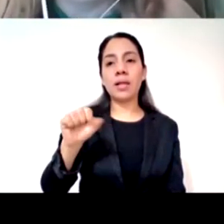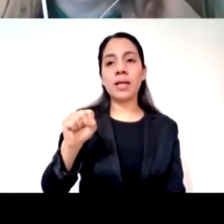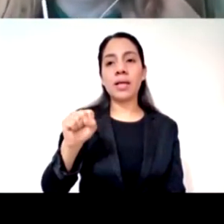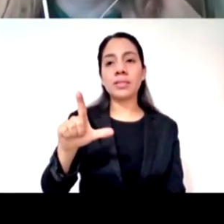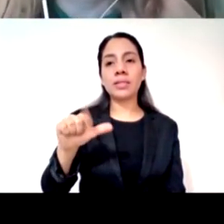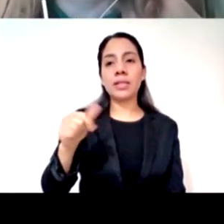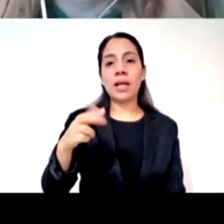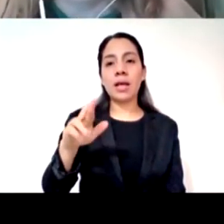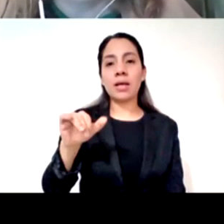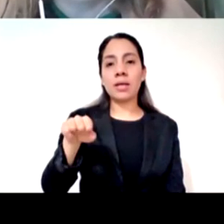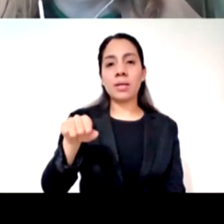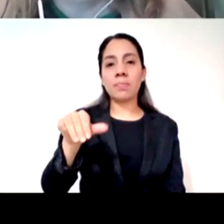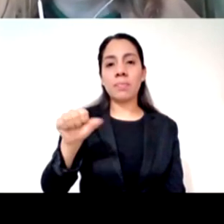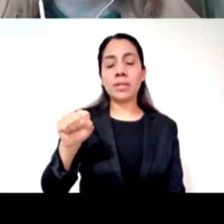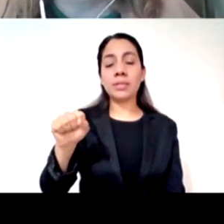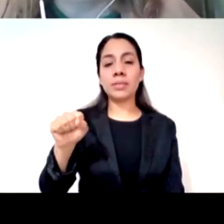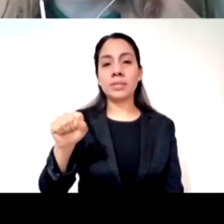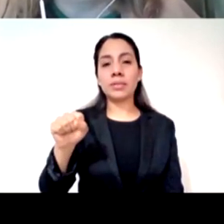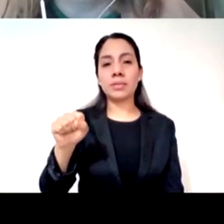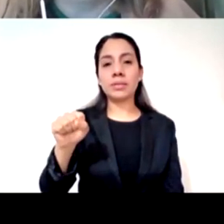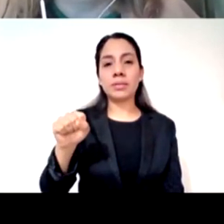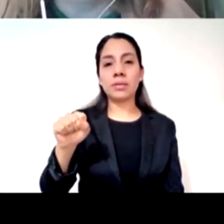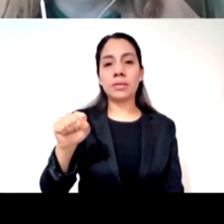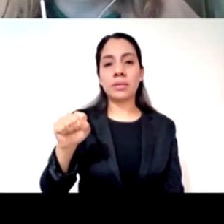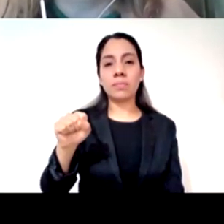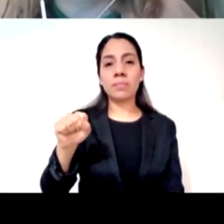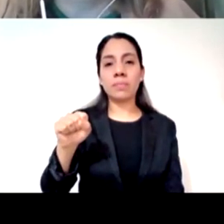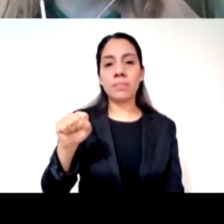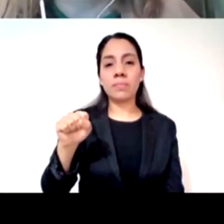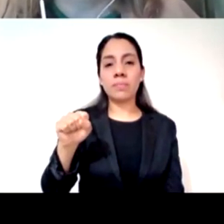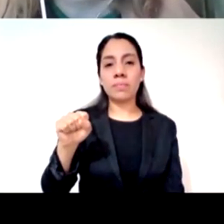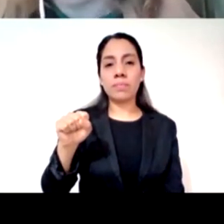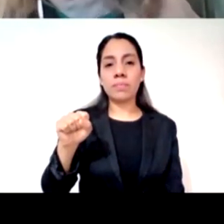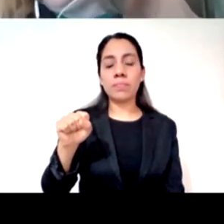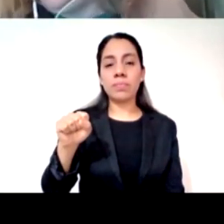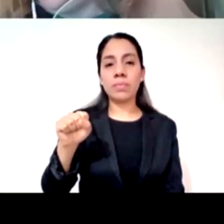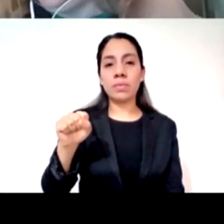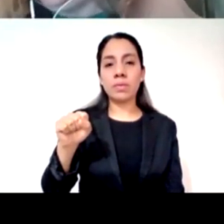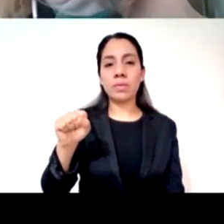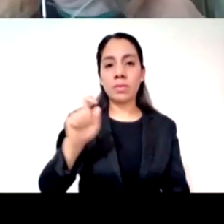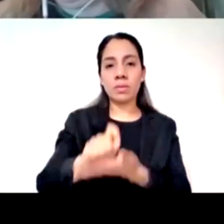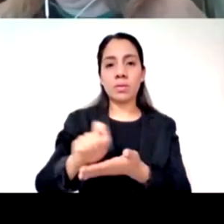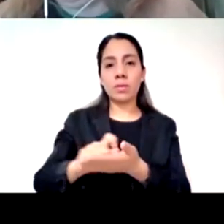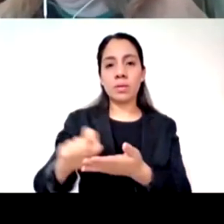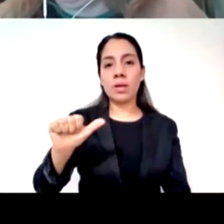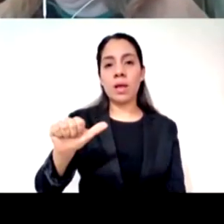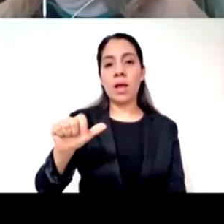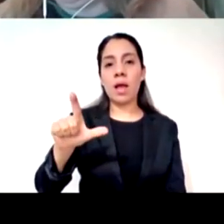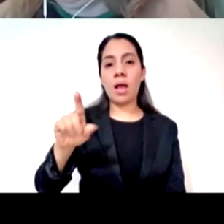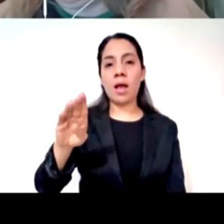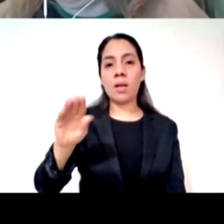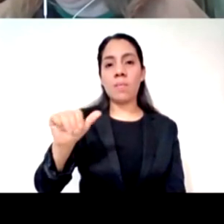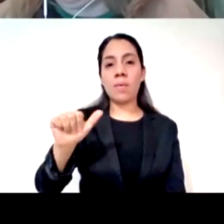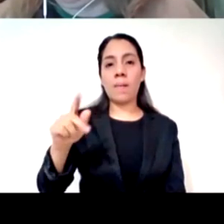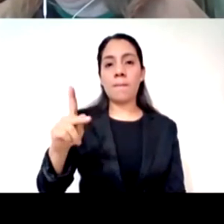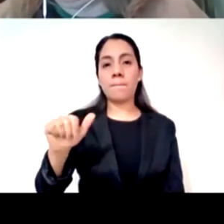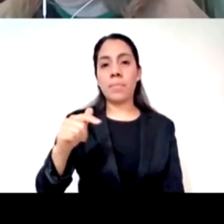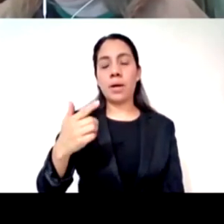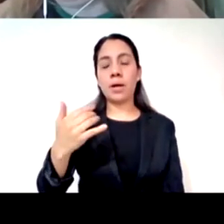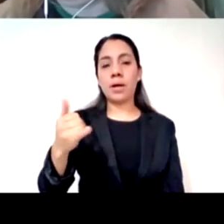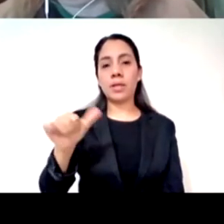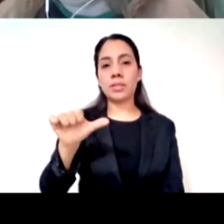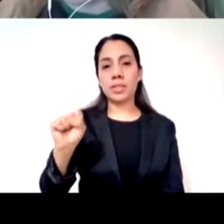te interrumpí reina perdón se llama el mensaje de las lágrimas de Alba Payas editorial PAI 2 gracias